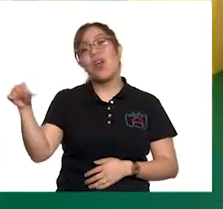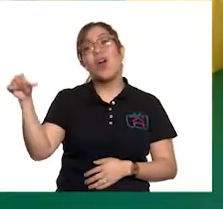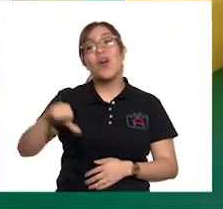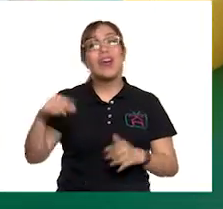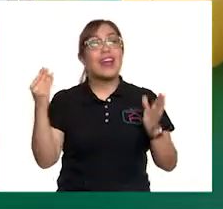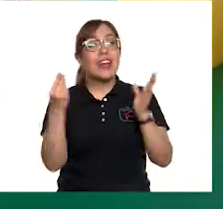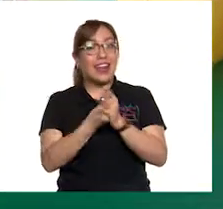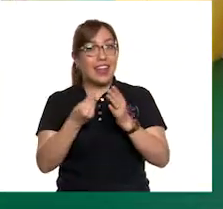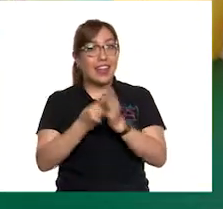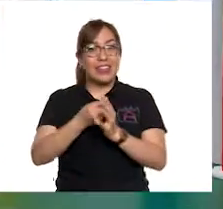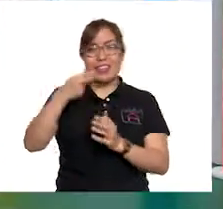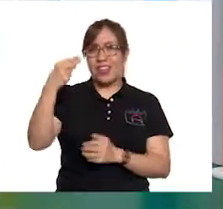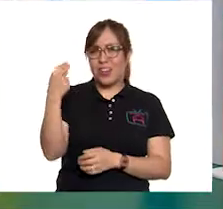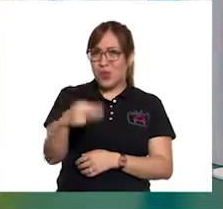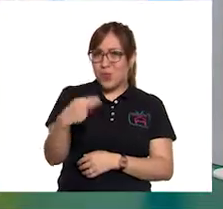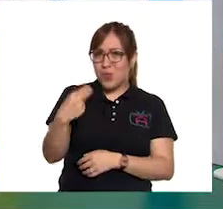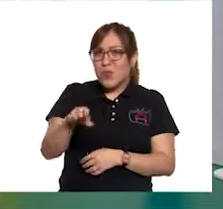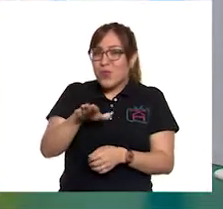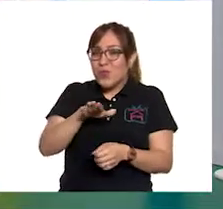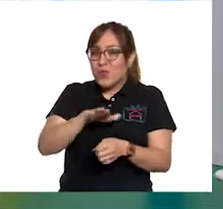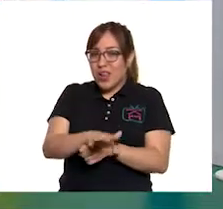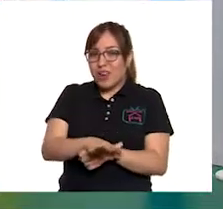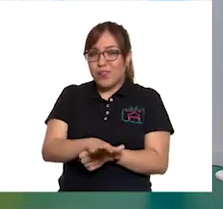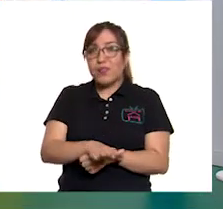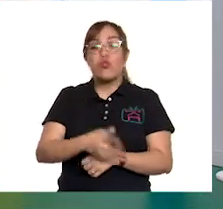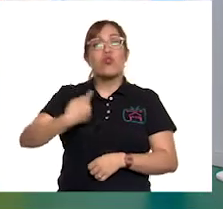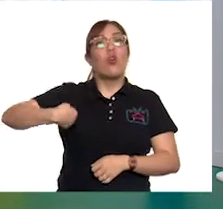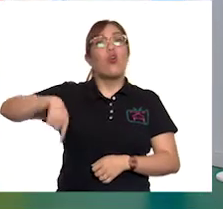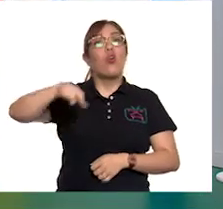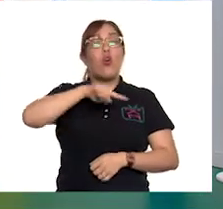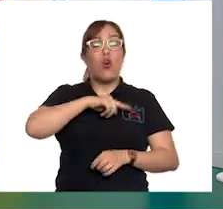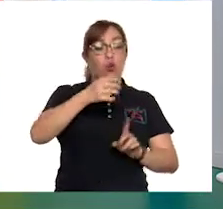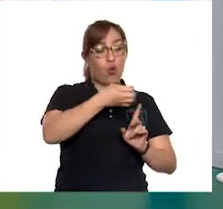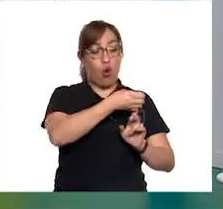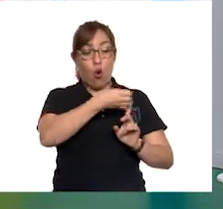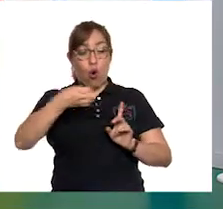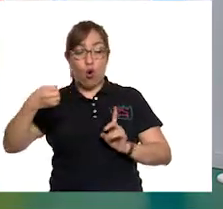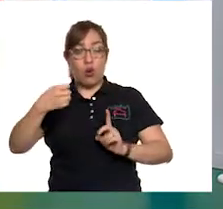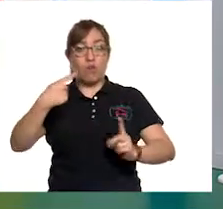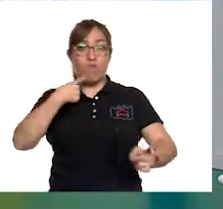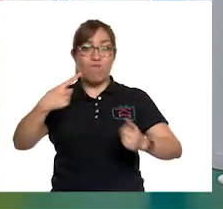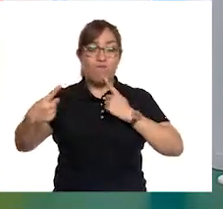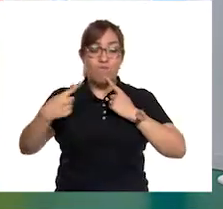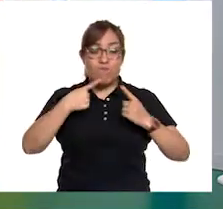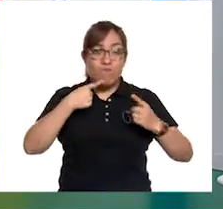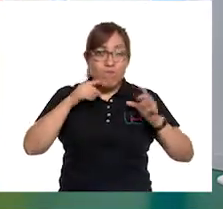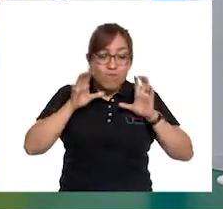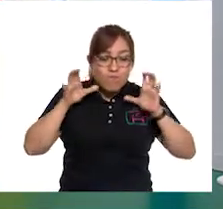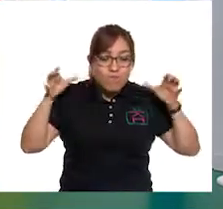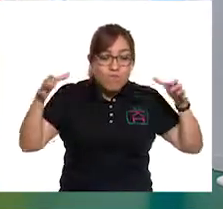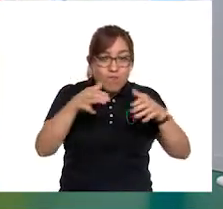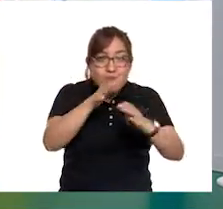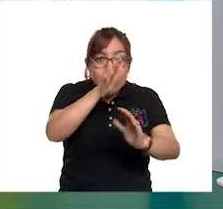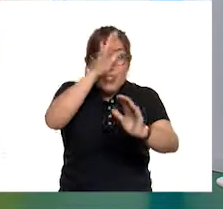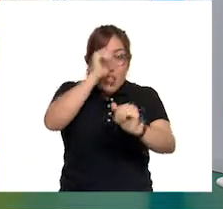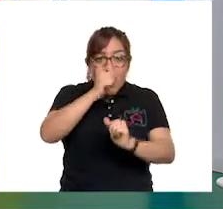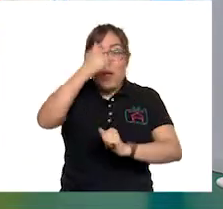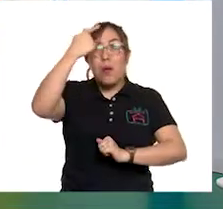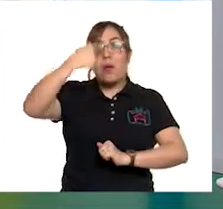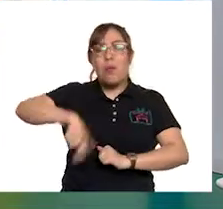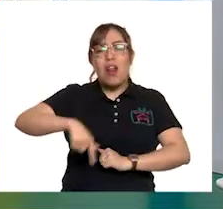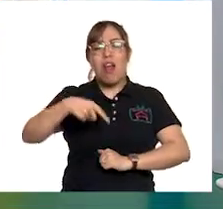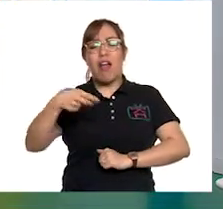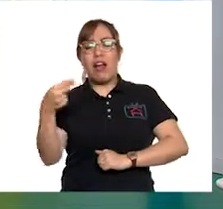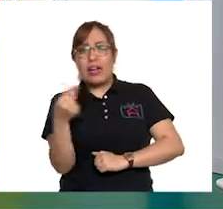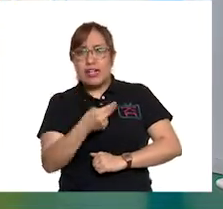se llama Nos organizamos para atender las necesidades comunes. ¡Mmm! Perfecto. ¿Te dice algo ese título,